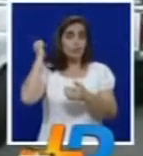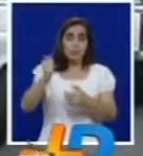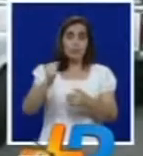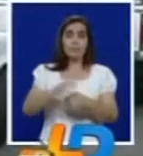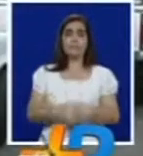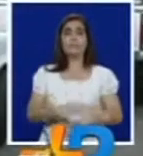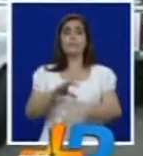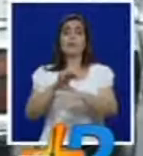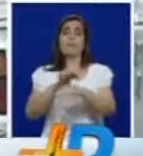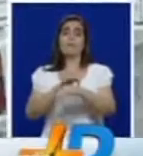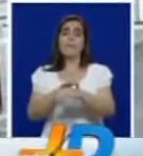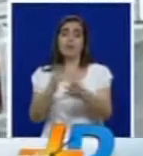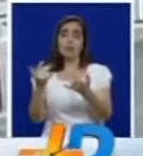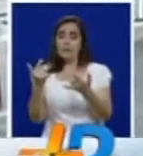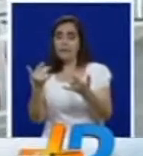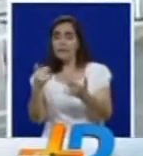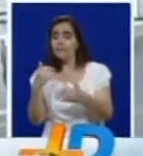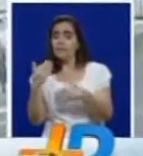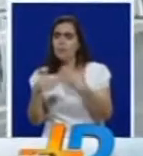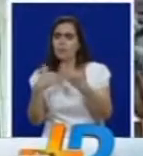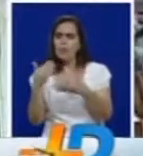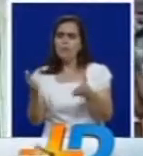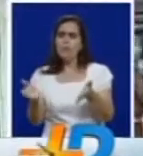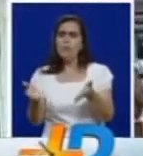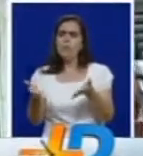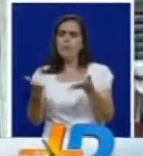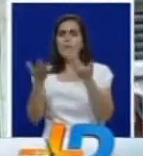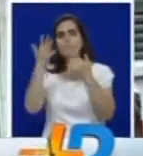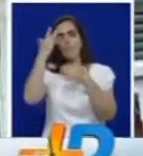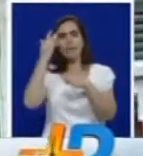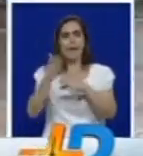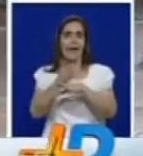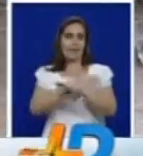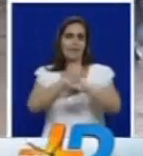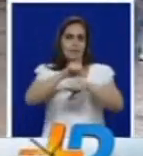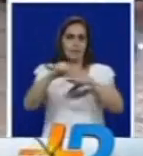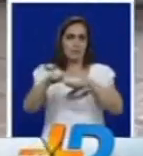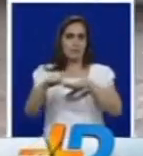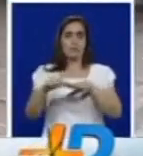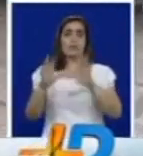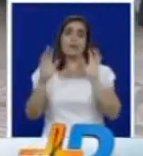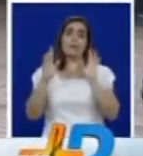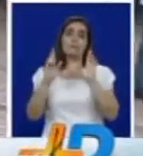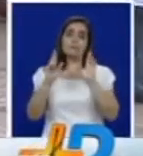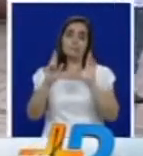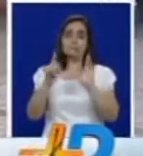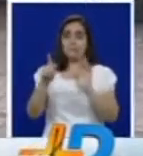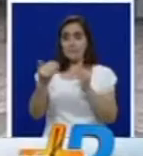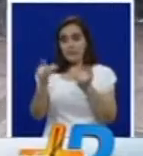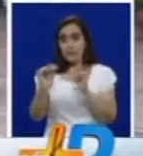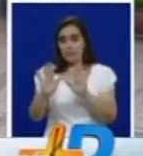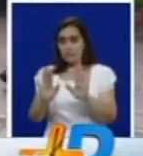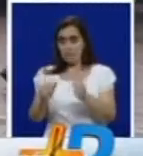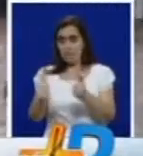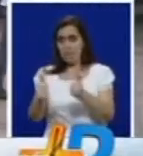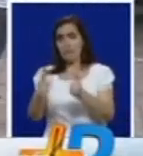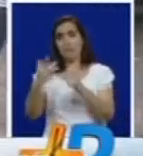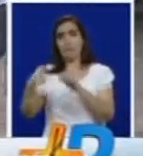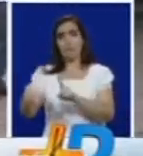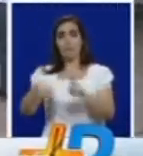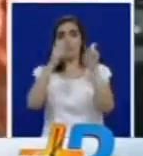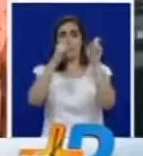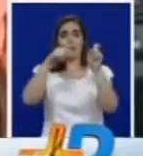Los médicos esperan la evolución del exjugador tras la intervención quirúrgica. Aseguran que si continúa estable en las próximas horas, sería